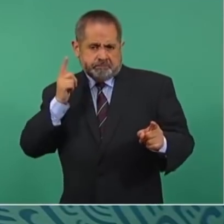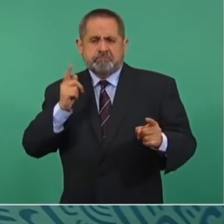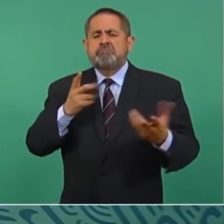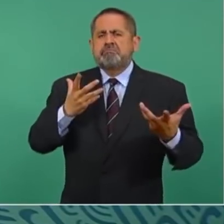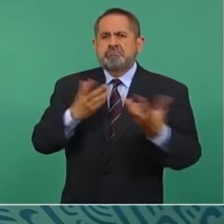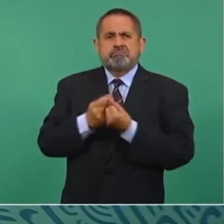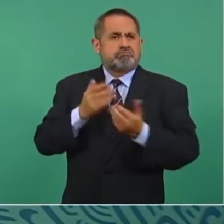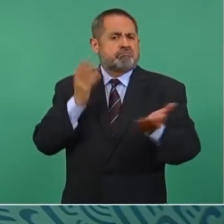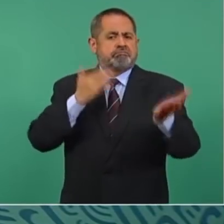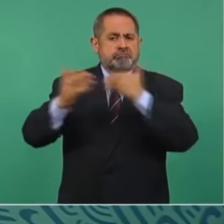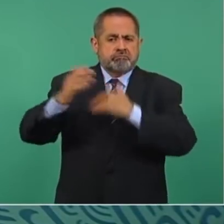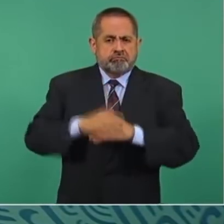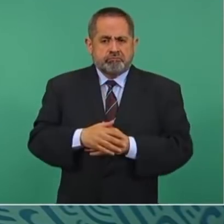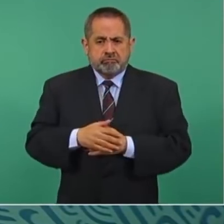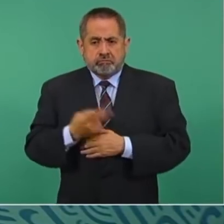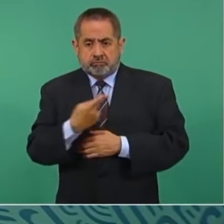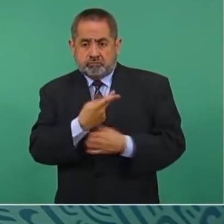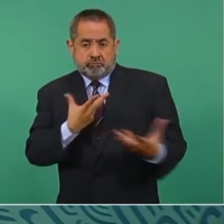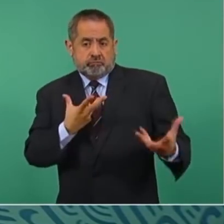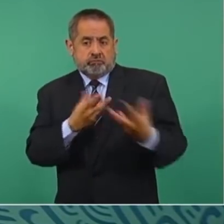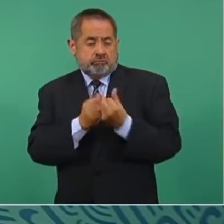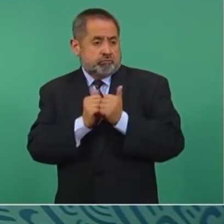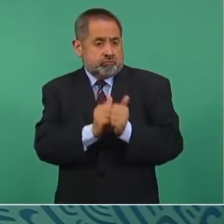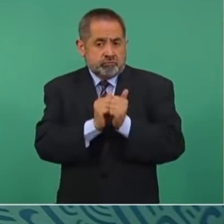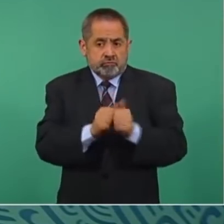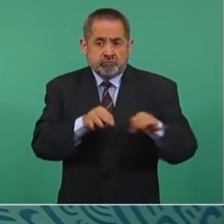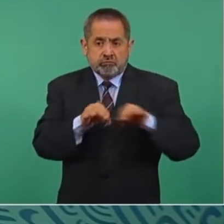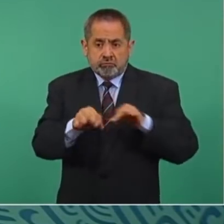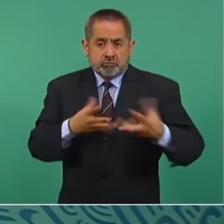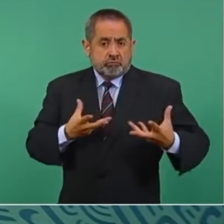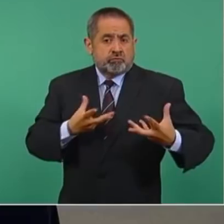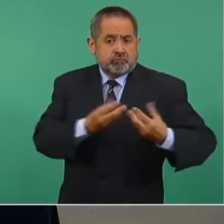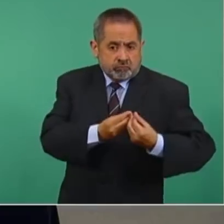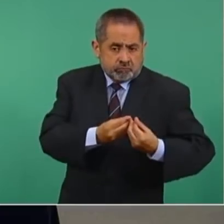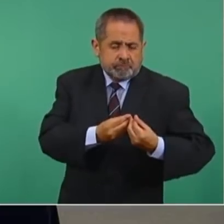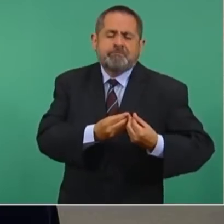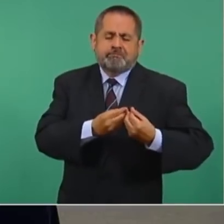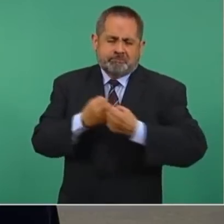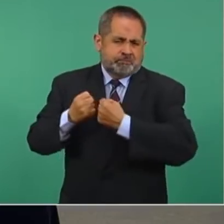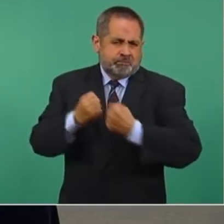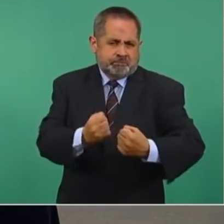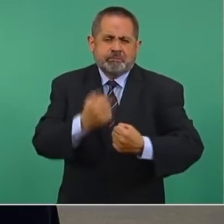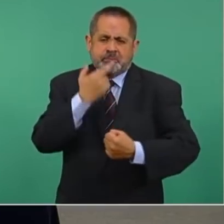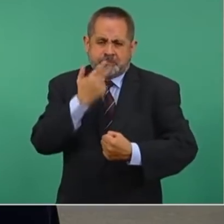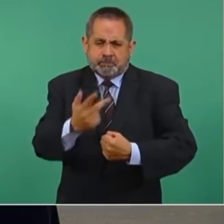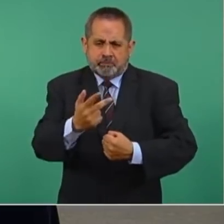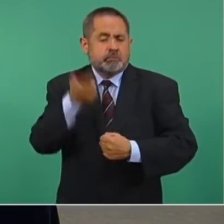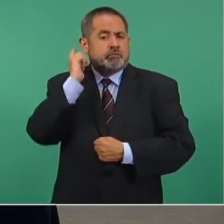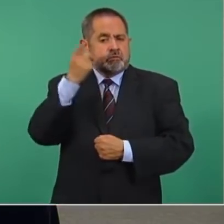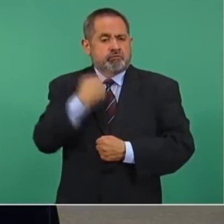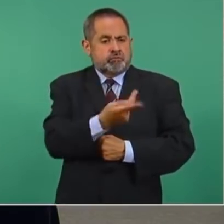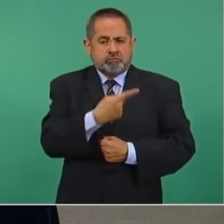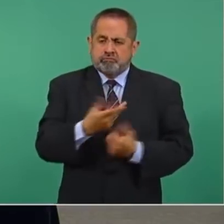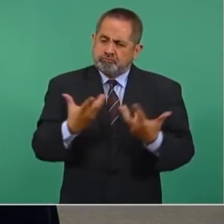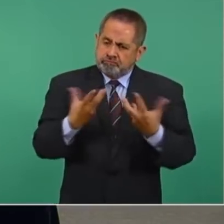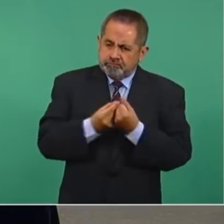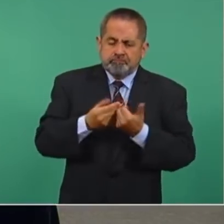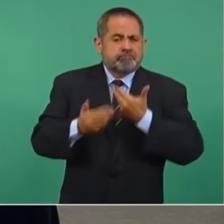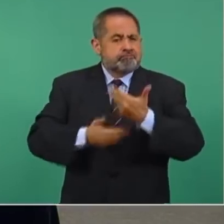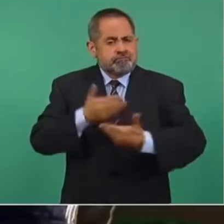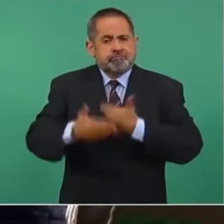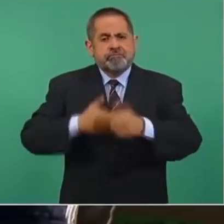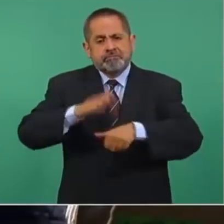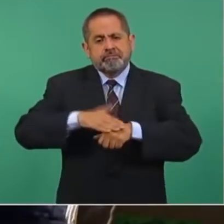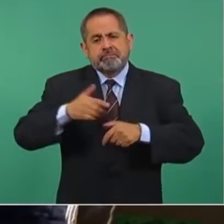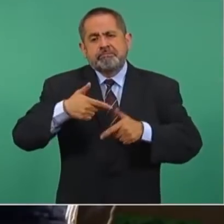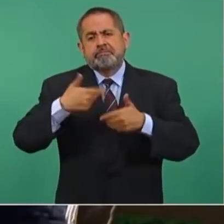Somos más fuertes cuando trabajamos juntos y espero con ansias nuestros esfuerzos conjuntos por venir.